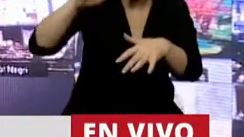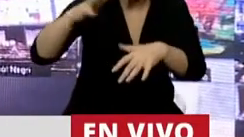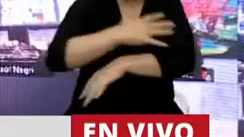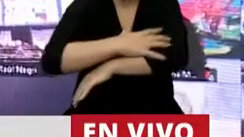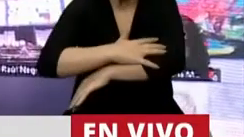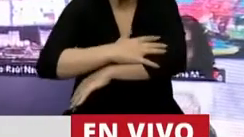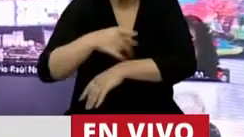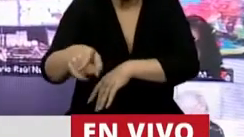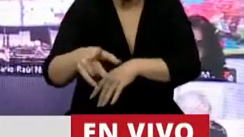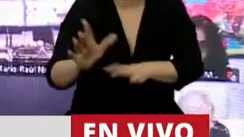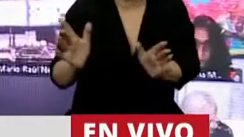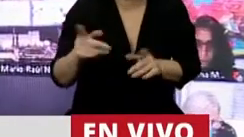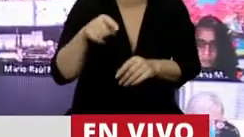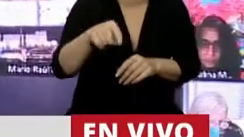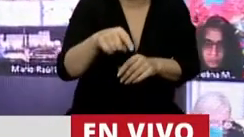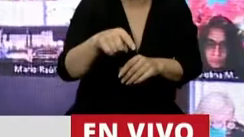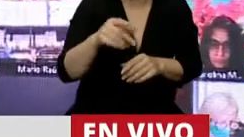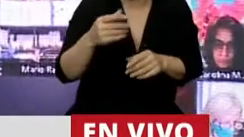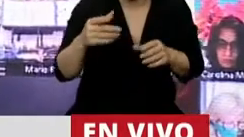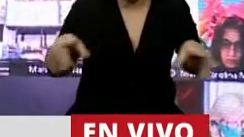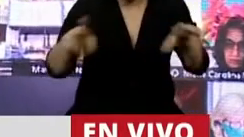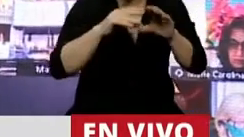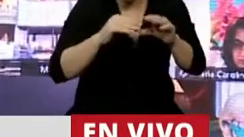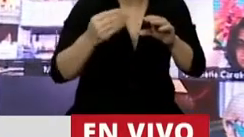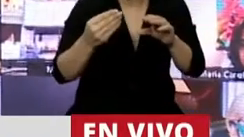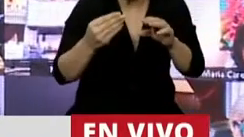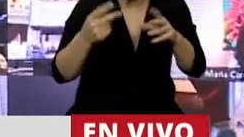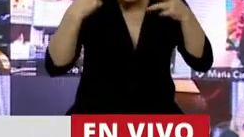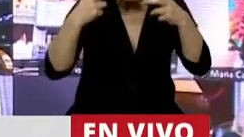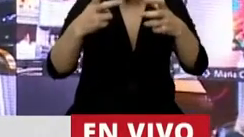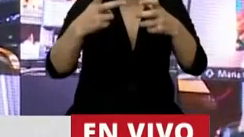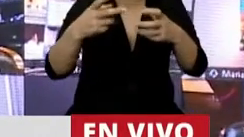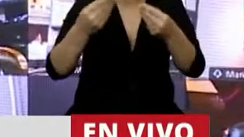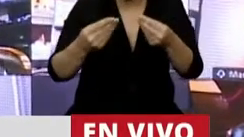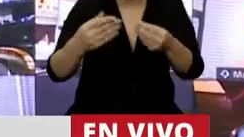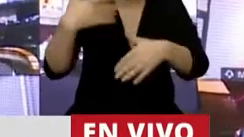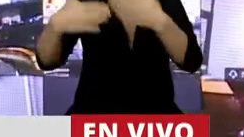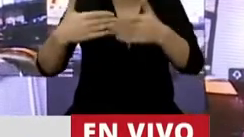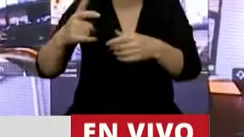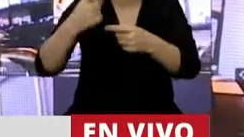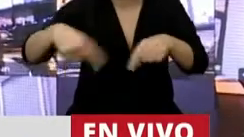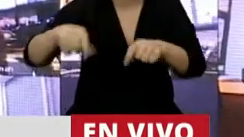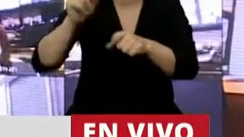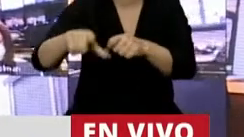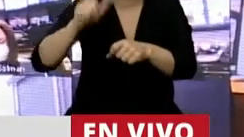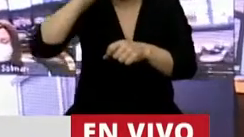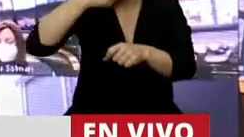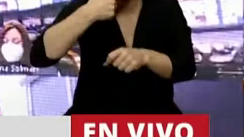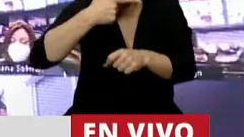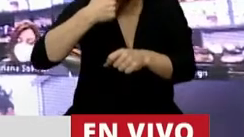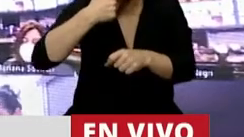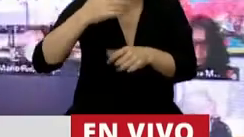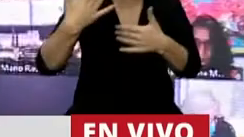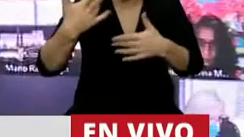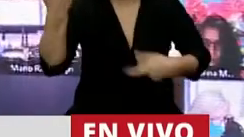Este aporte se destina también a la investigación y al fomento de la producción de gas. Porque va a mejorar la balanza